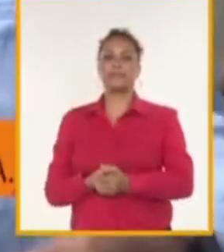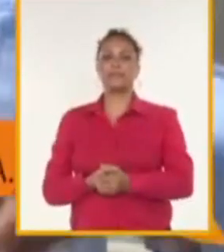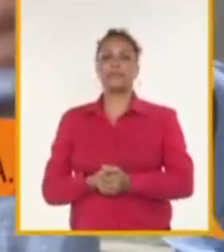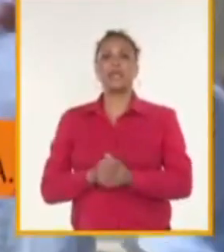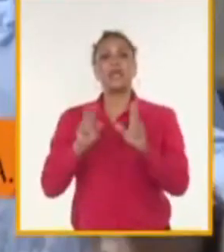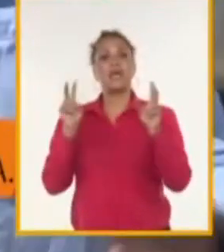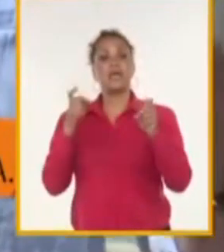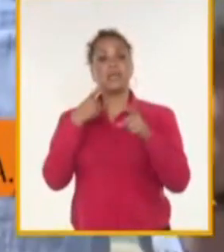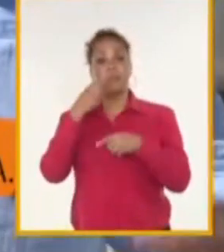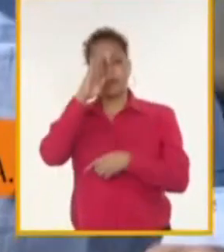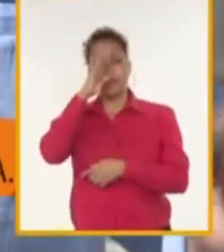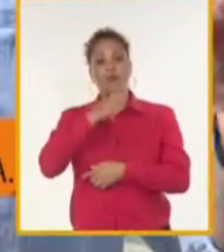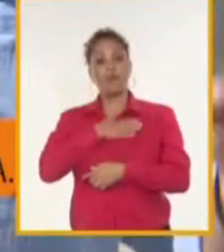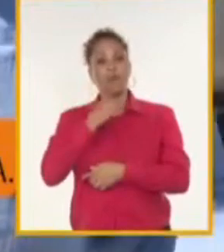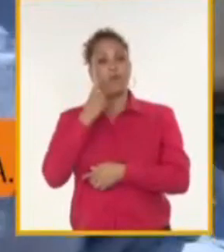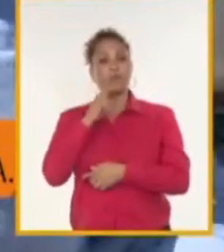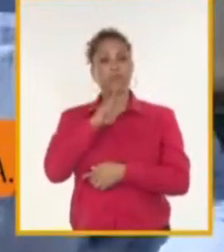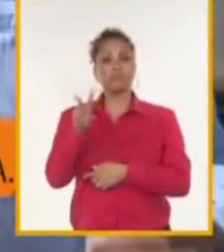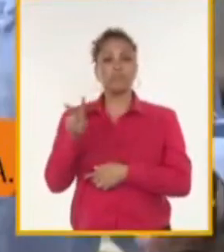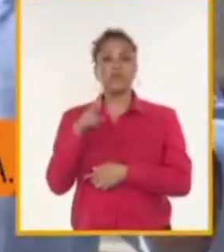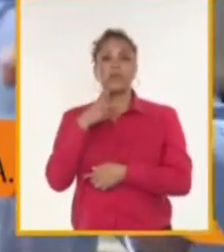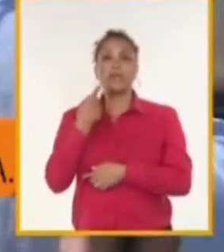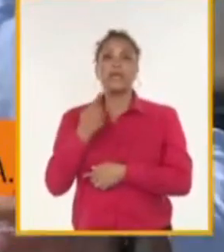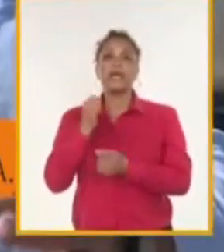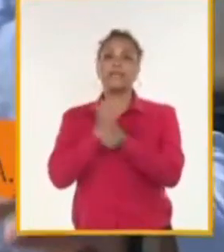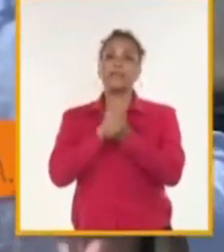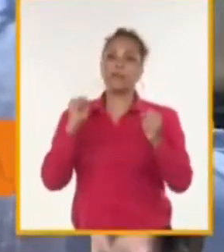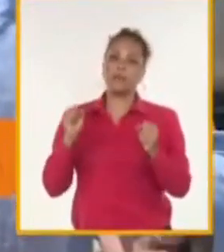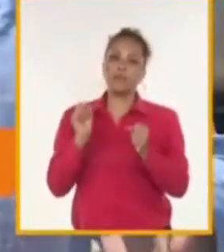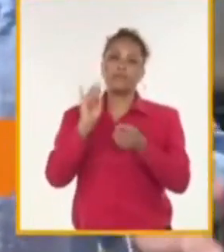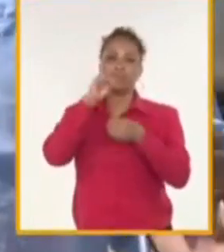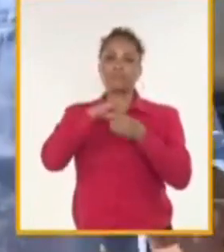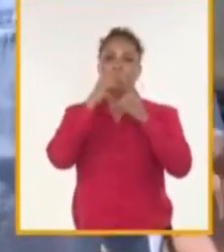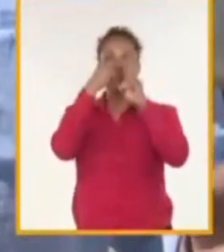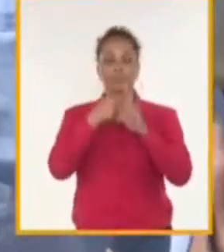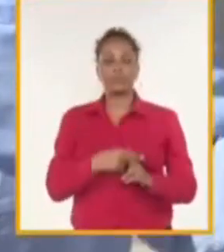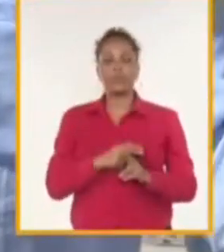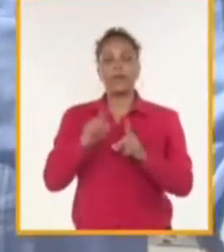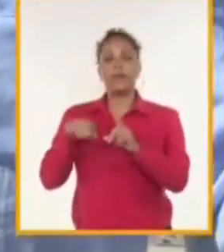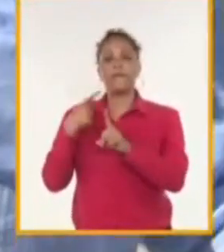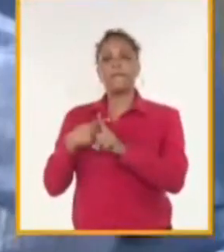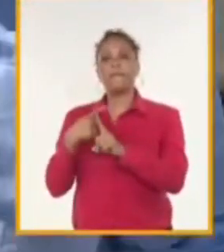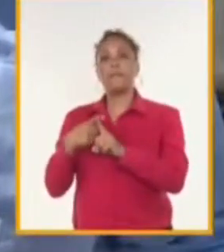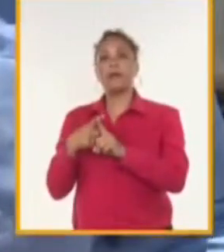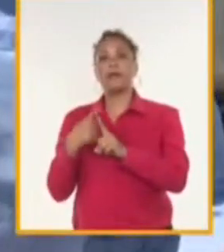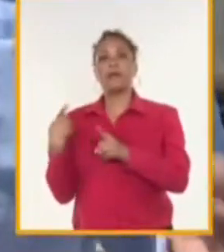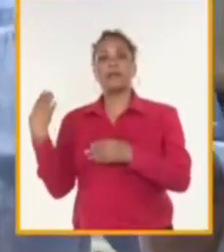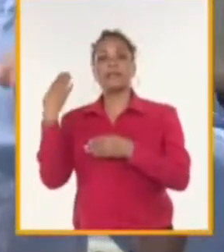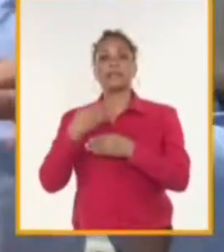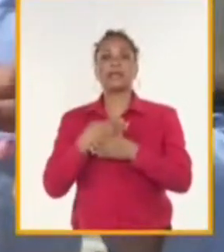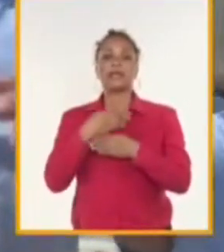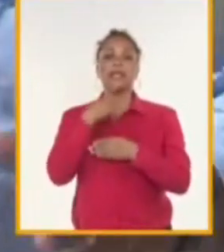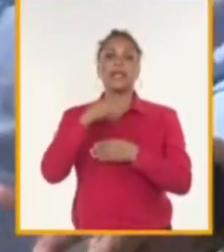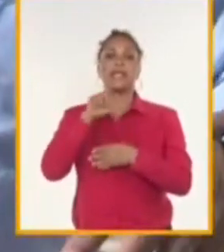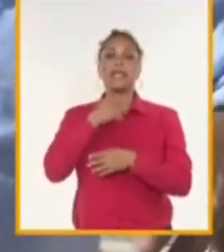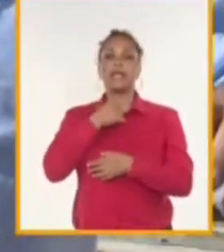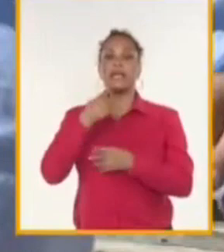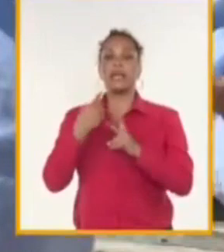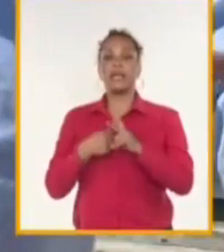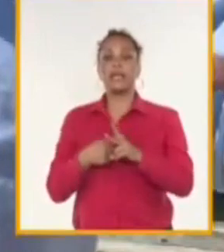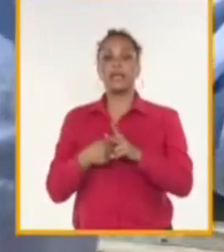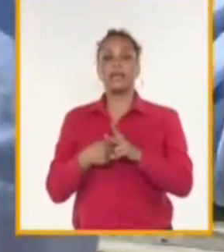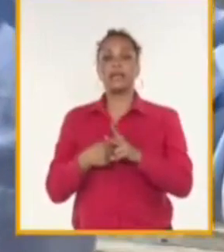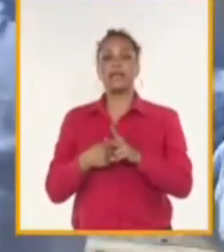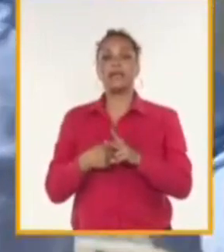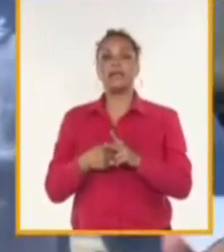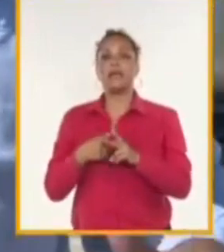Cuba pertenecer a la lista de patrocinadores del terrorismo. Junto con el artículo 3 de la ley Ms. Burton y junto